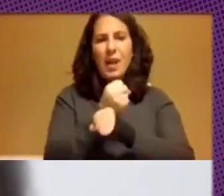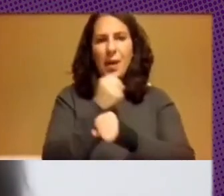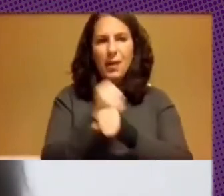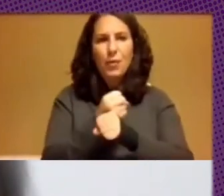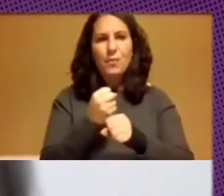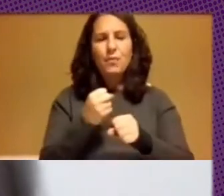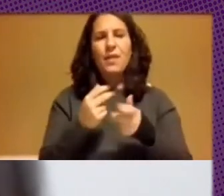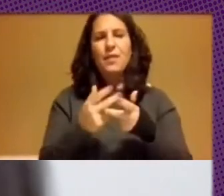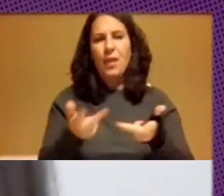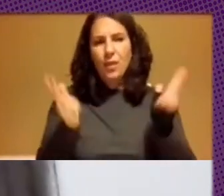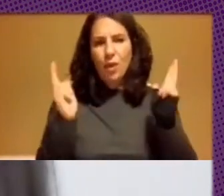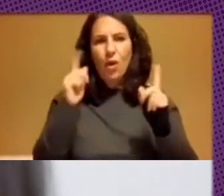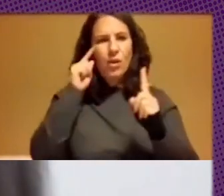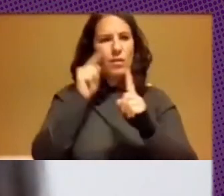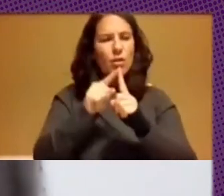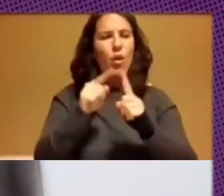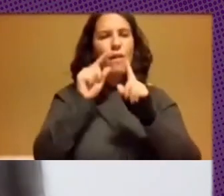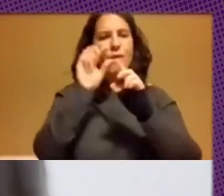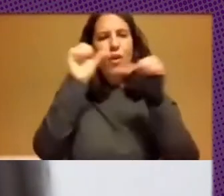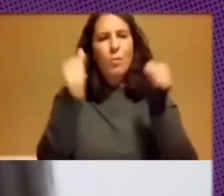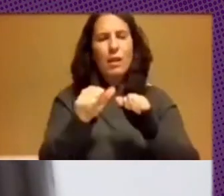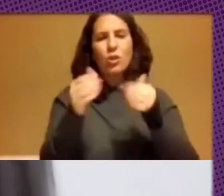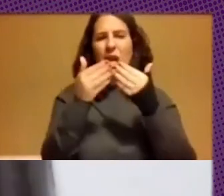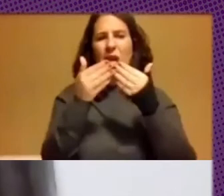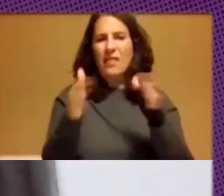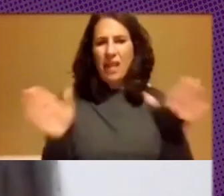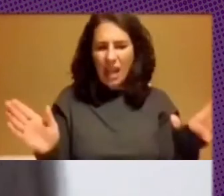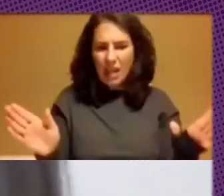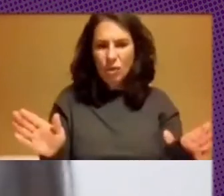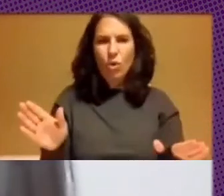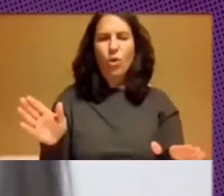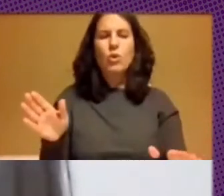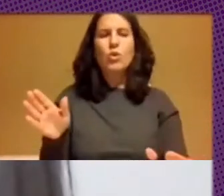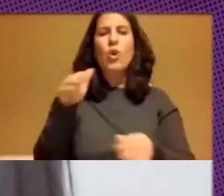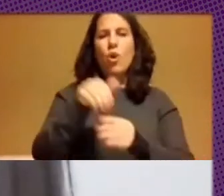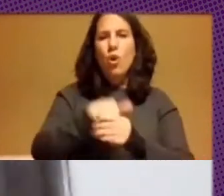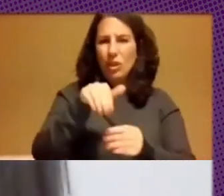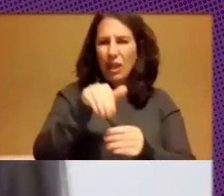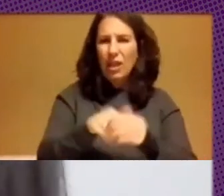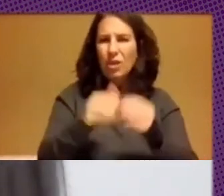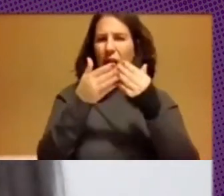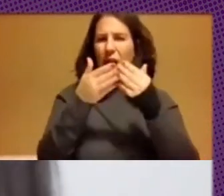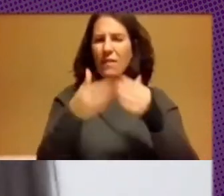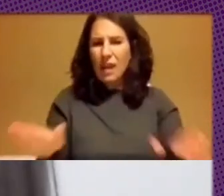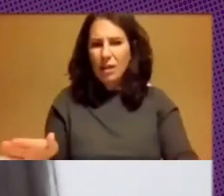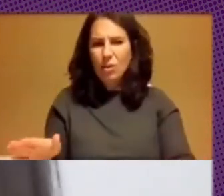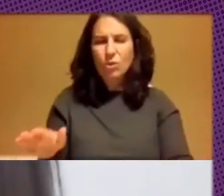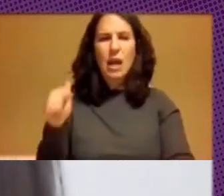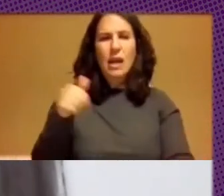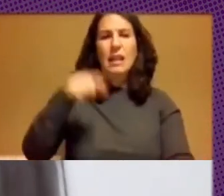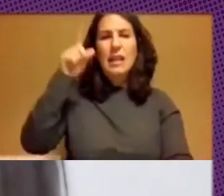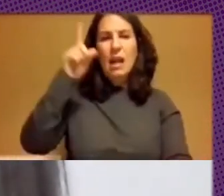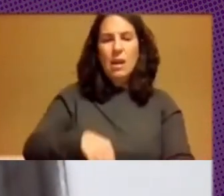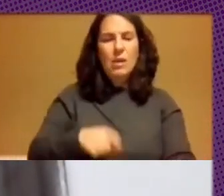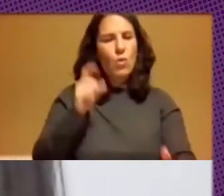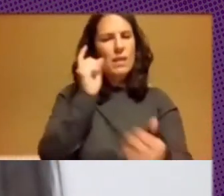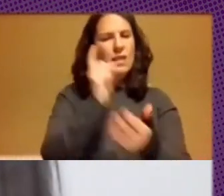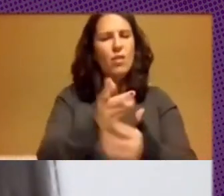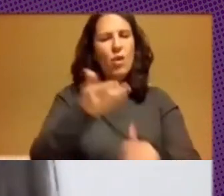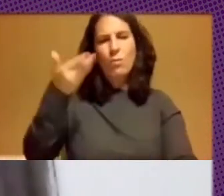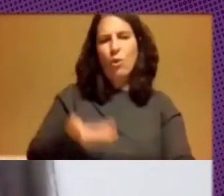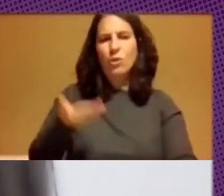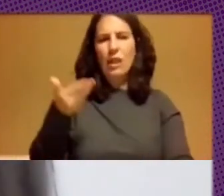orientado al tema de los formatos abiertos también a los contenidos abiertos acá también estamos frente a un gran desafío de